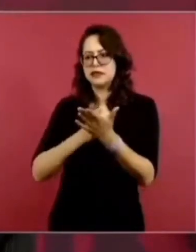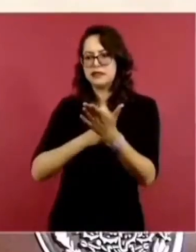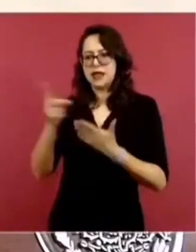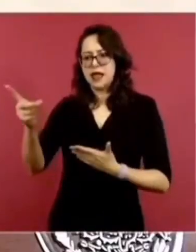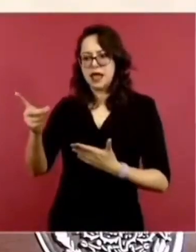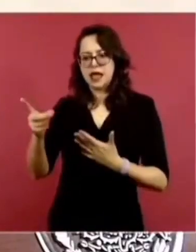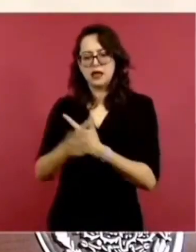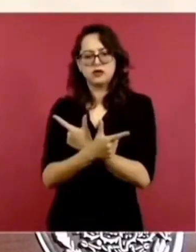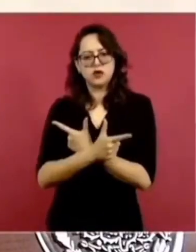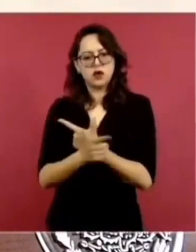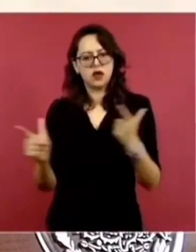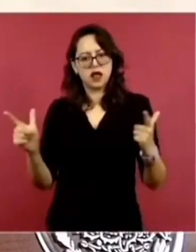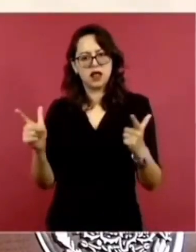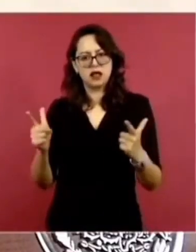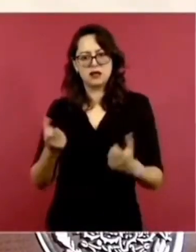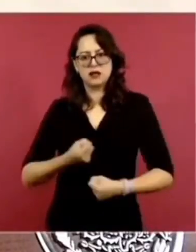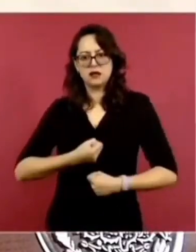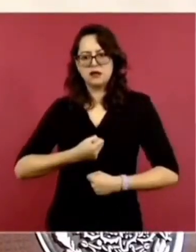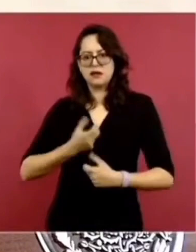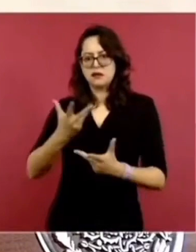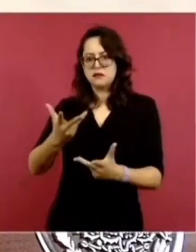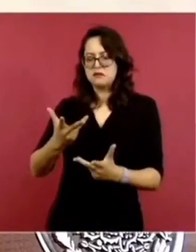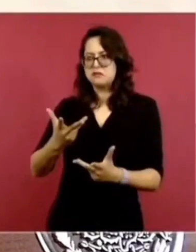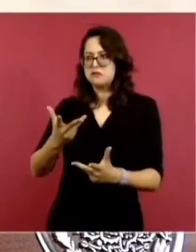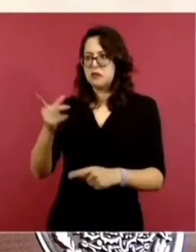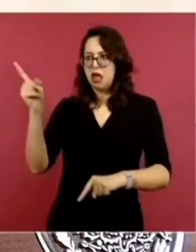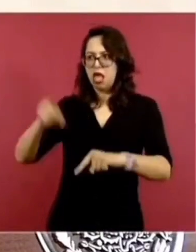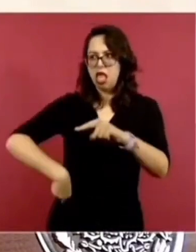a la libertad,